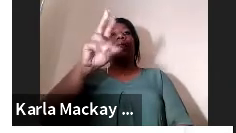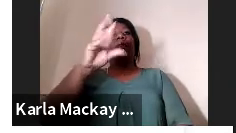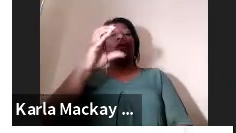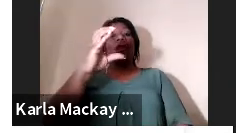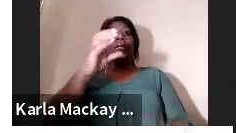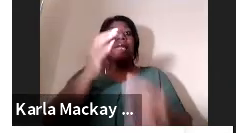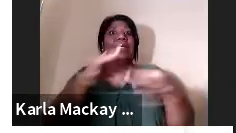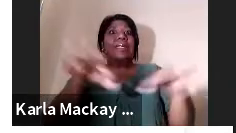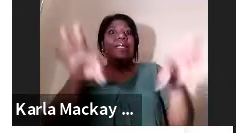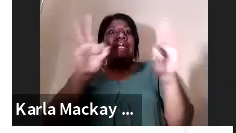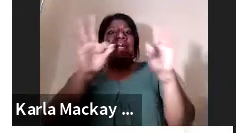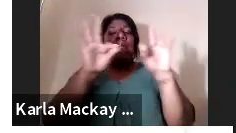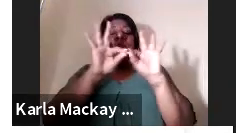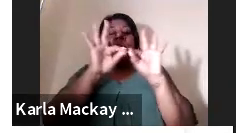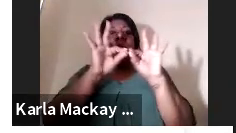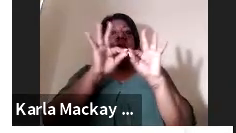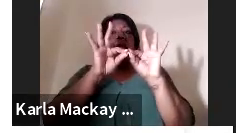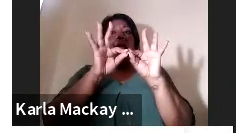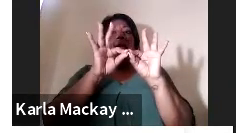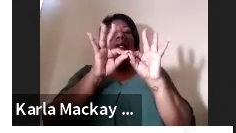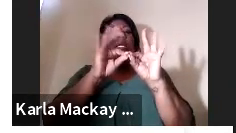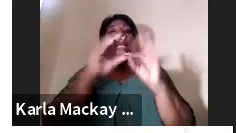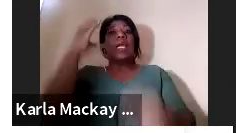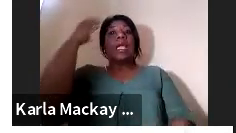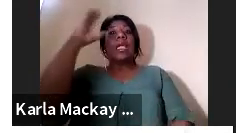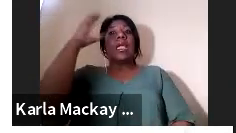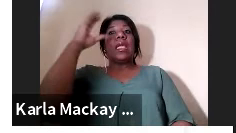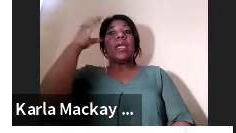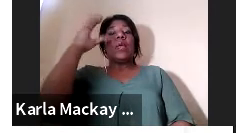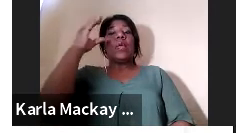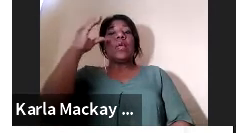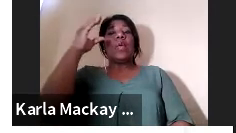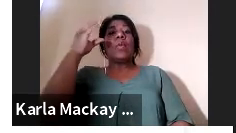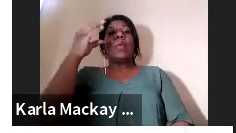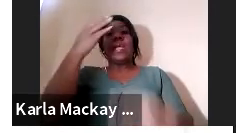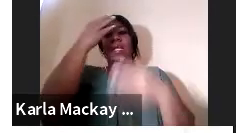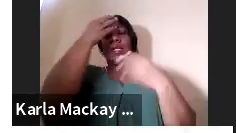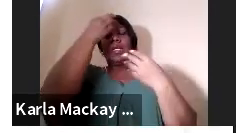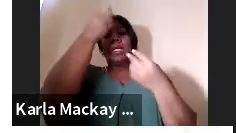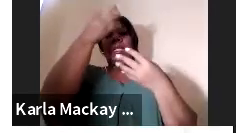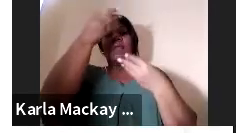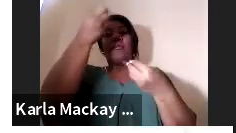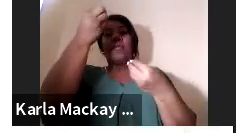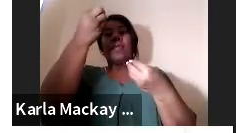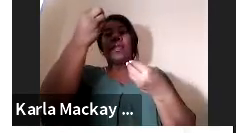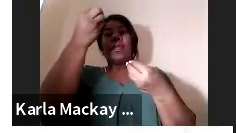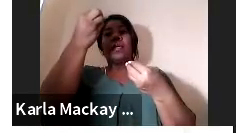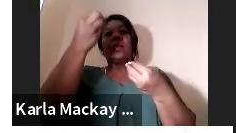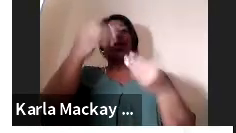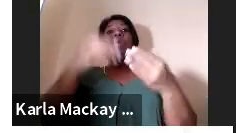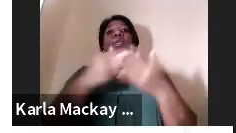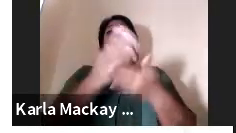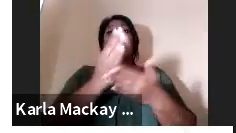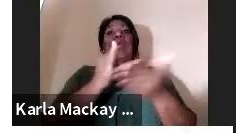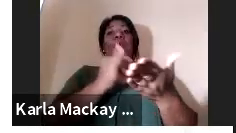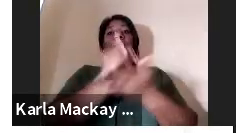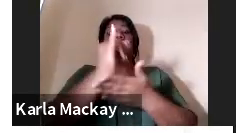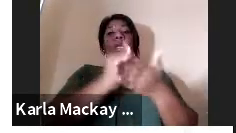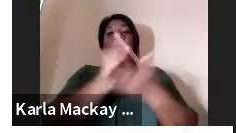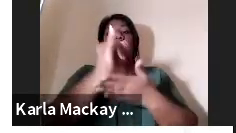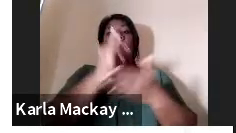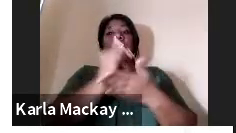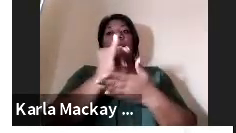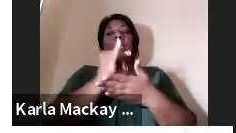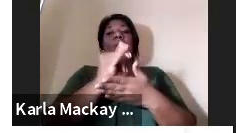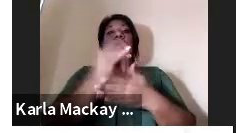de Colombia sobre la formación de nuevos investigadores y jóvenes investigadores en